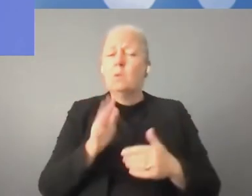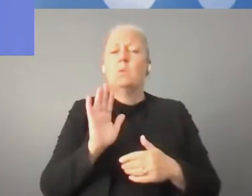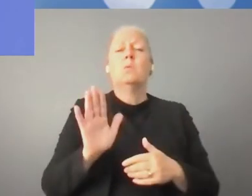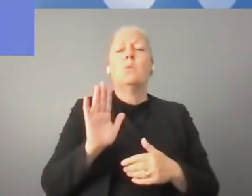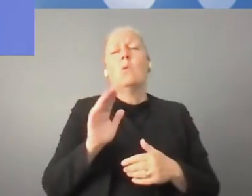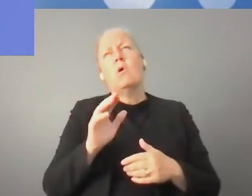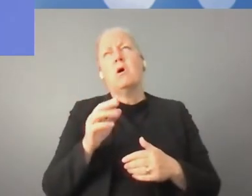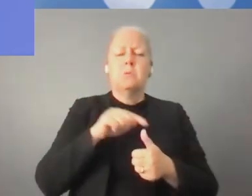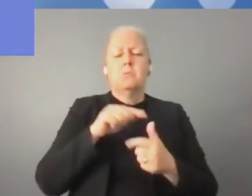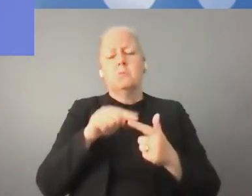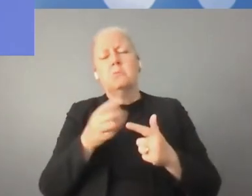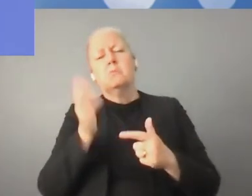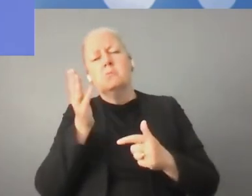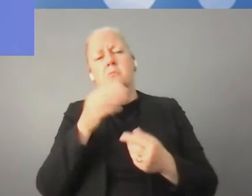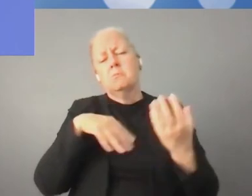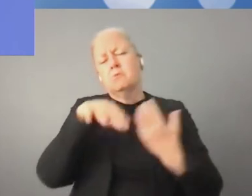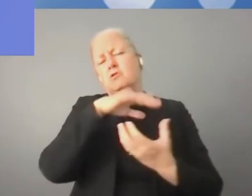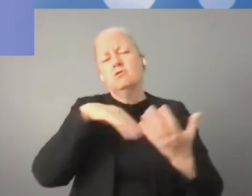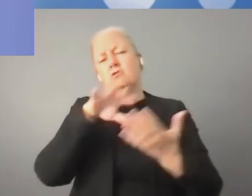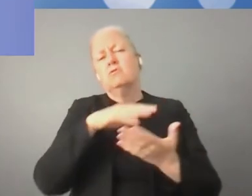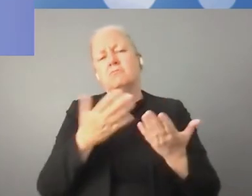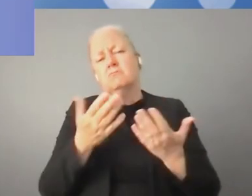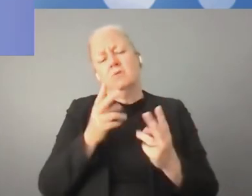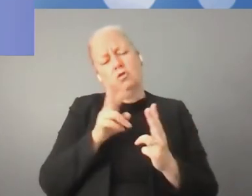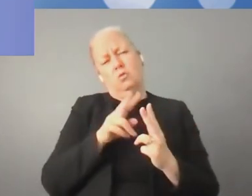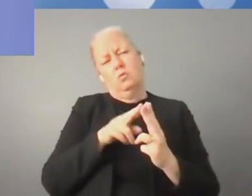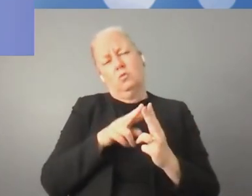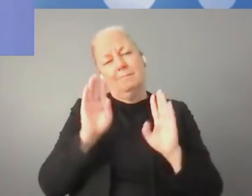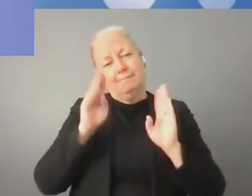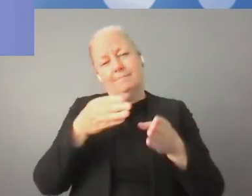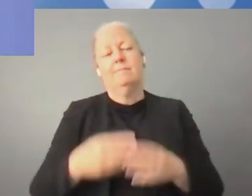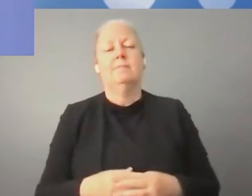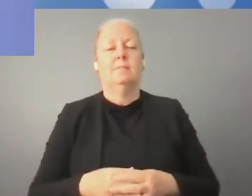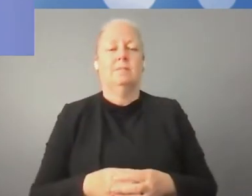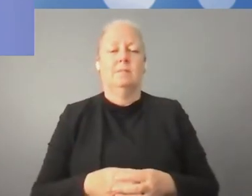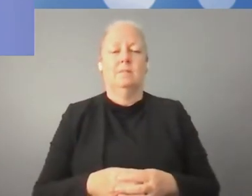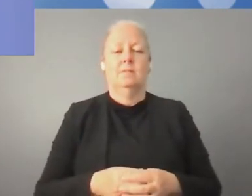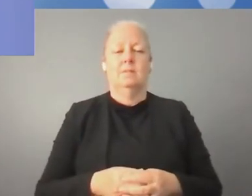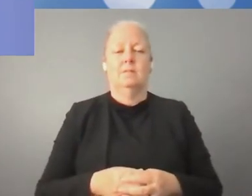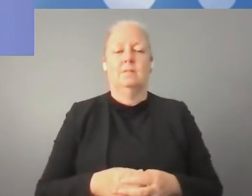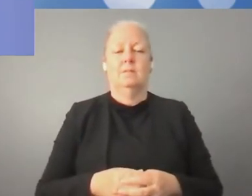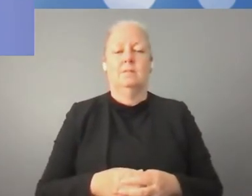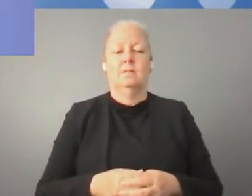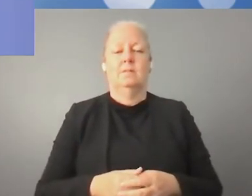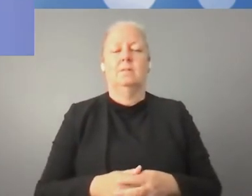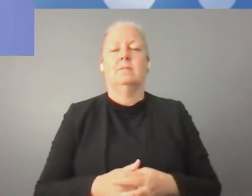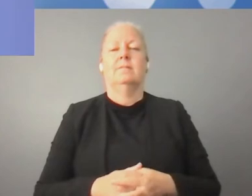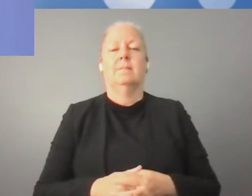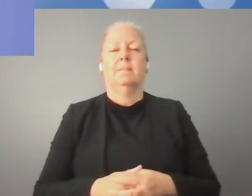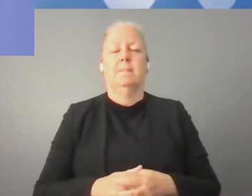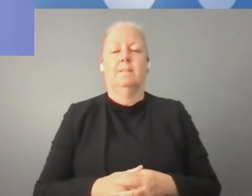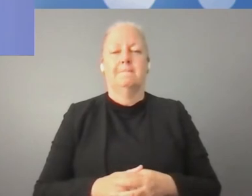congreso muy interesante de Francia, un congreso organizado en Francia sobre las